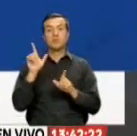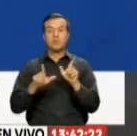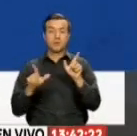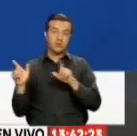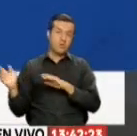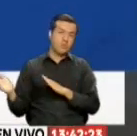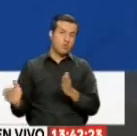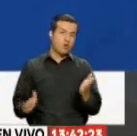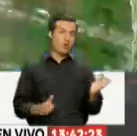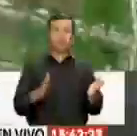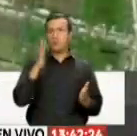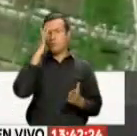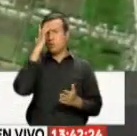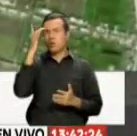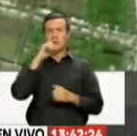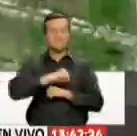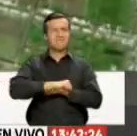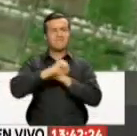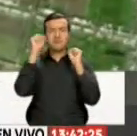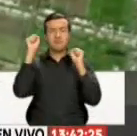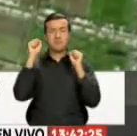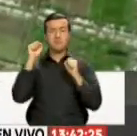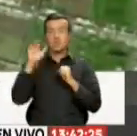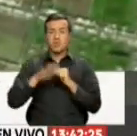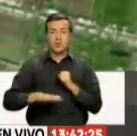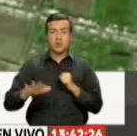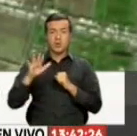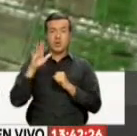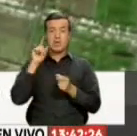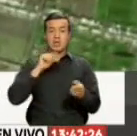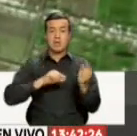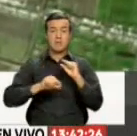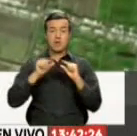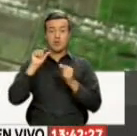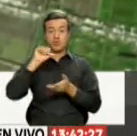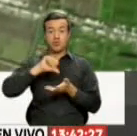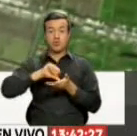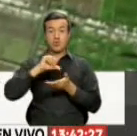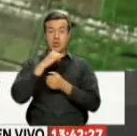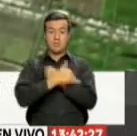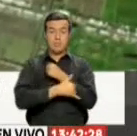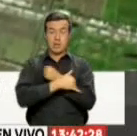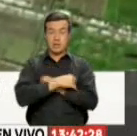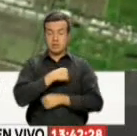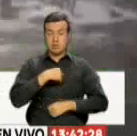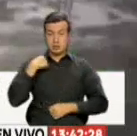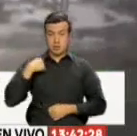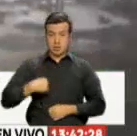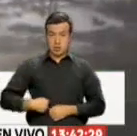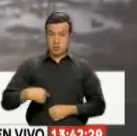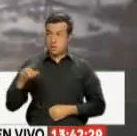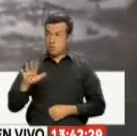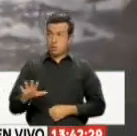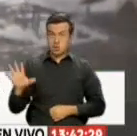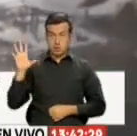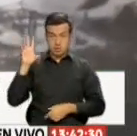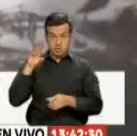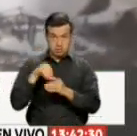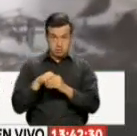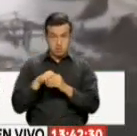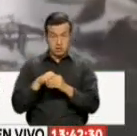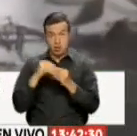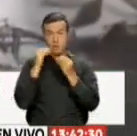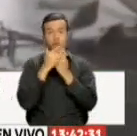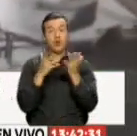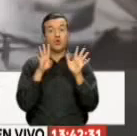oficial De muertos Luego de la explosión Registrada este jueves En una planta química De la ciudad de Yangcheng En la provincia china De Yangzhou Además